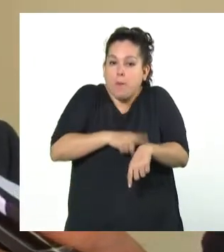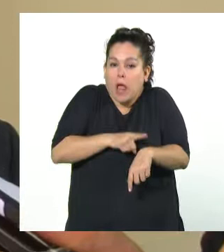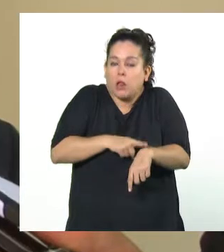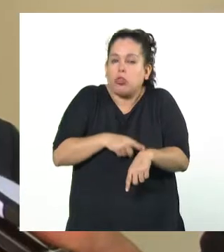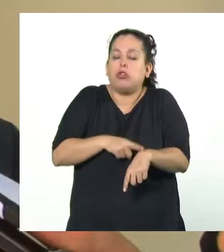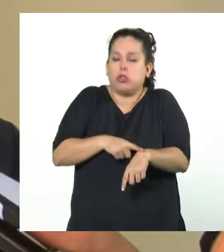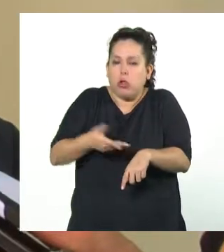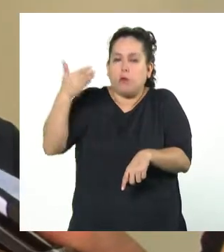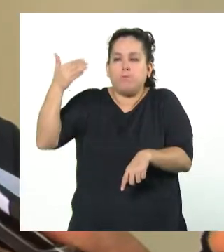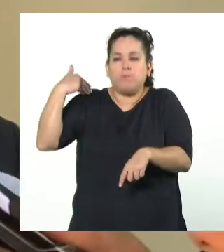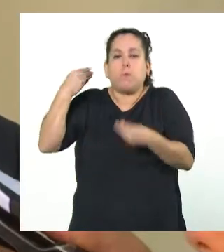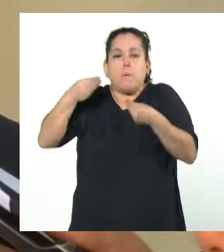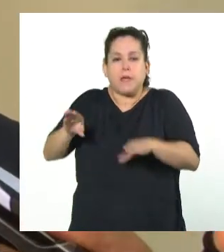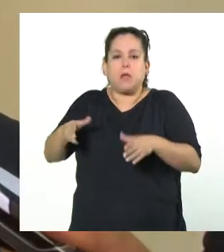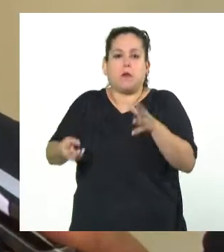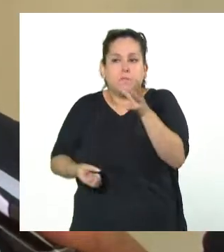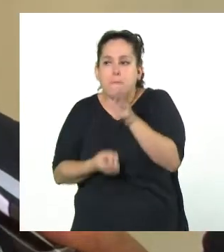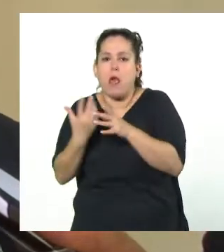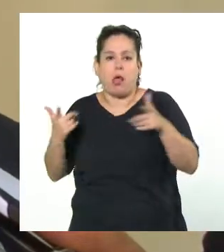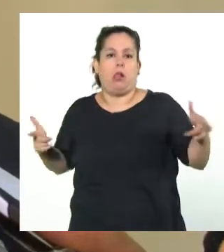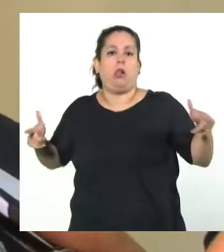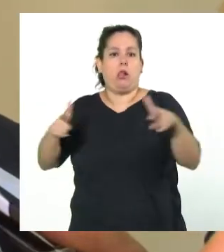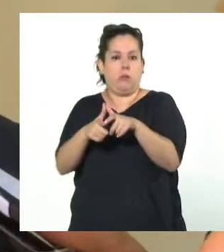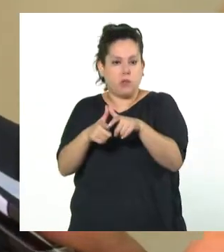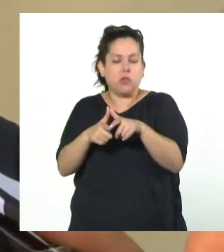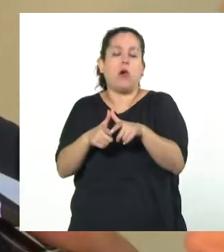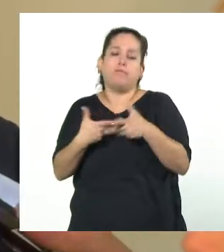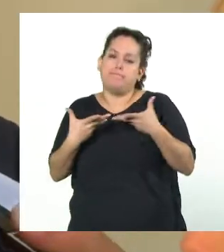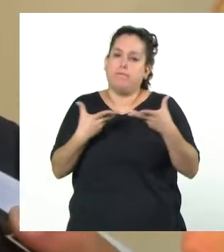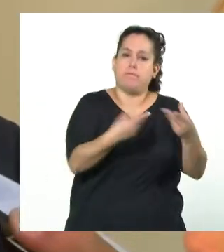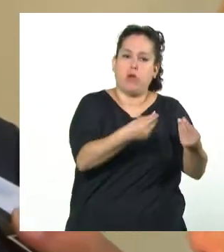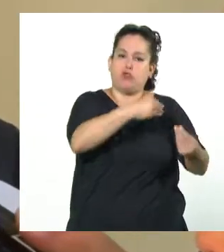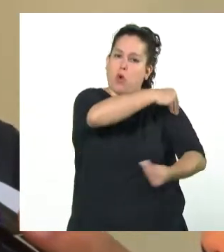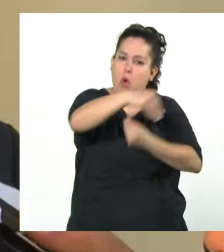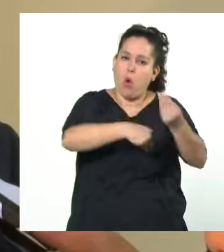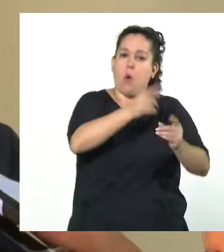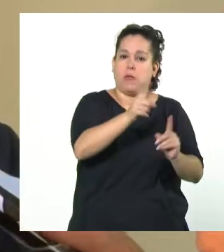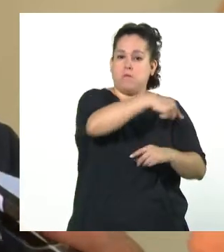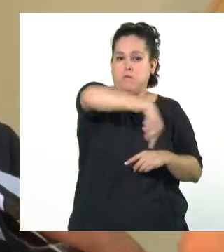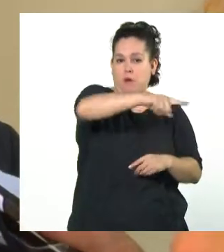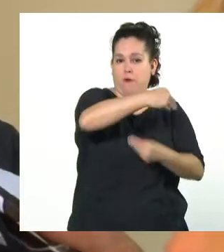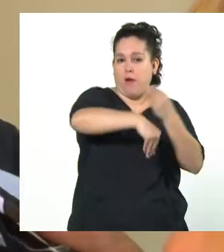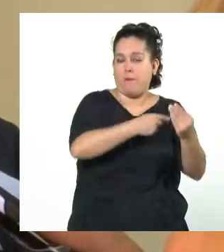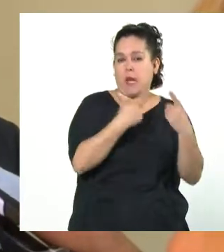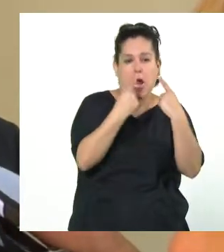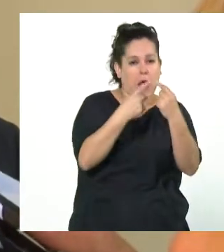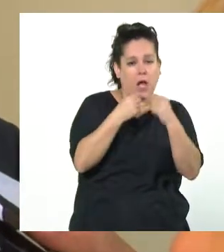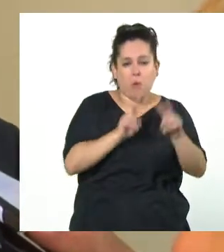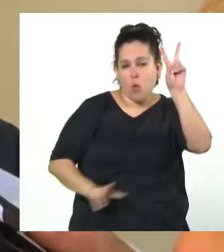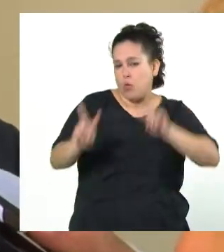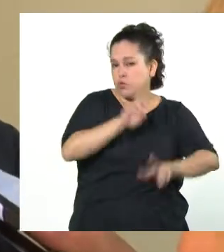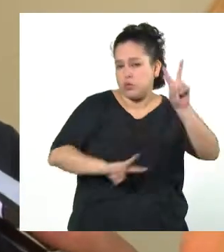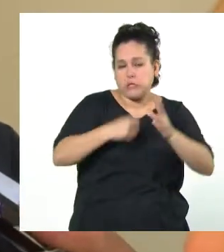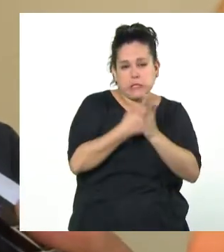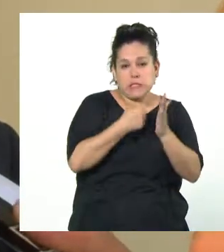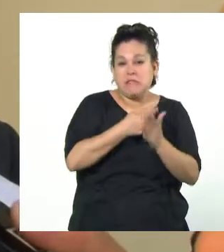que comenzó a funcionar el acompañamiento a su reclamo de búsqueda, el reconocimiento de que si no hubiera sido por